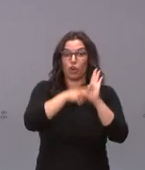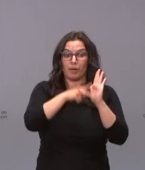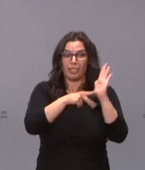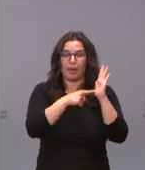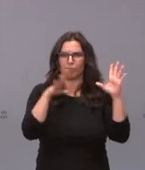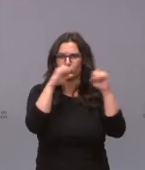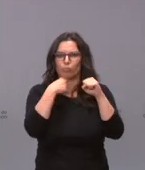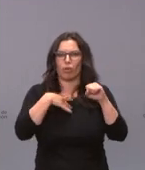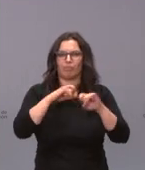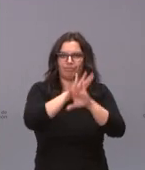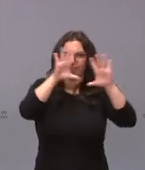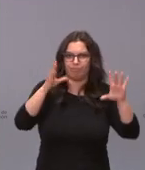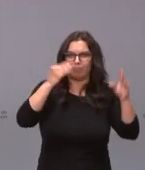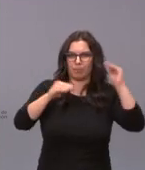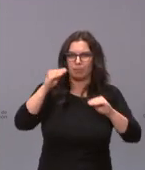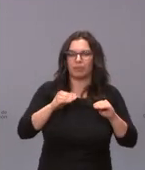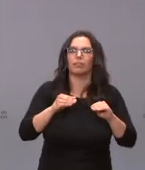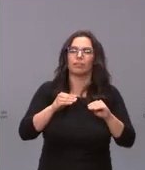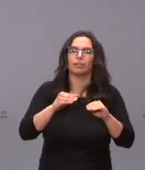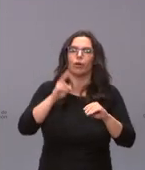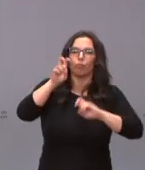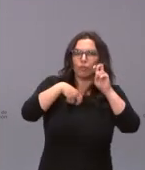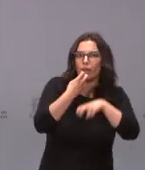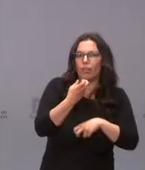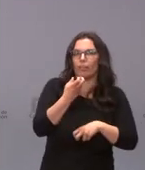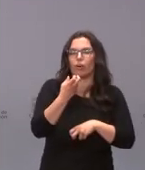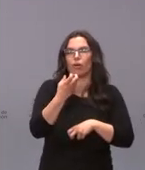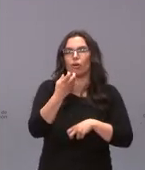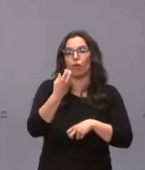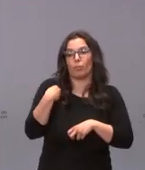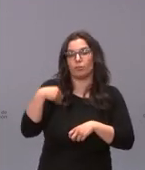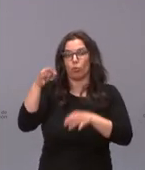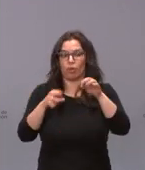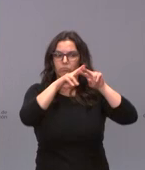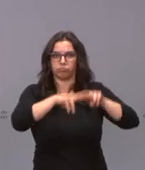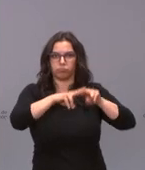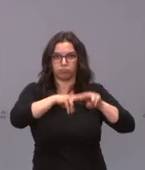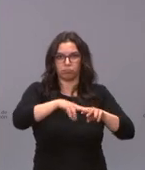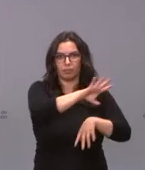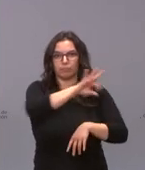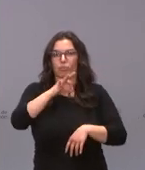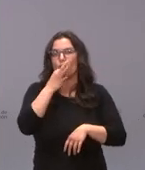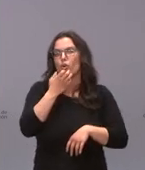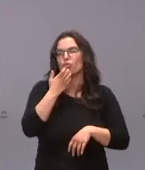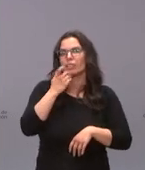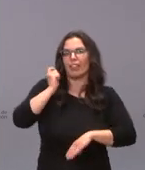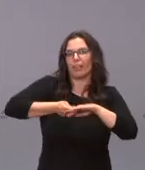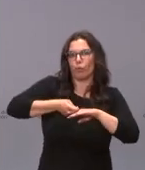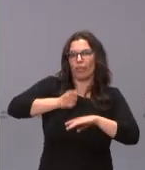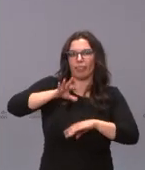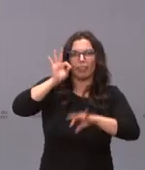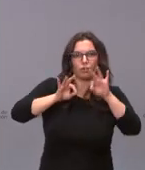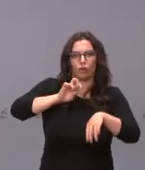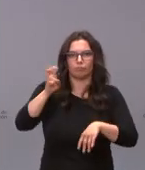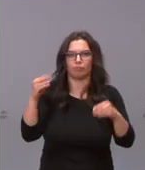existente y proponiendo, en su caso, modificación o afectación por la jurisprudencia o resoluciones judiciales existentes. Y, por supuesto,